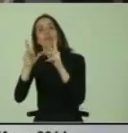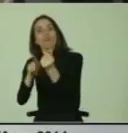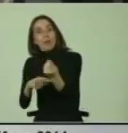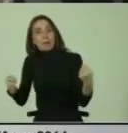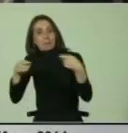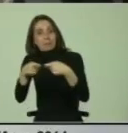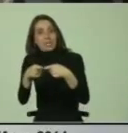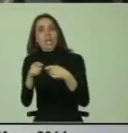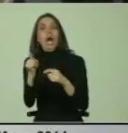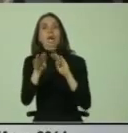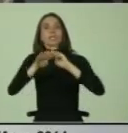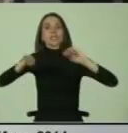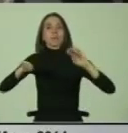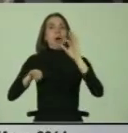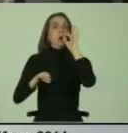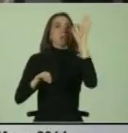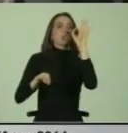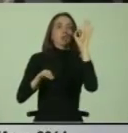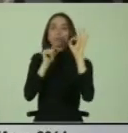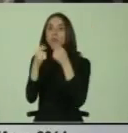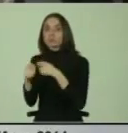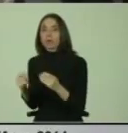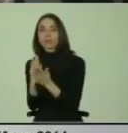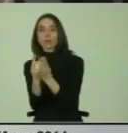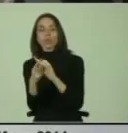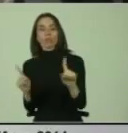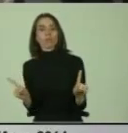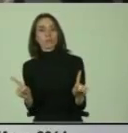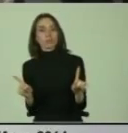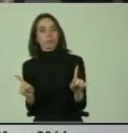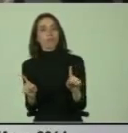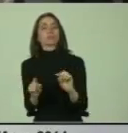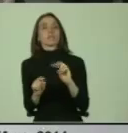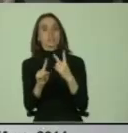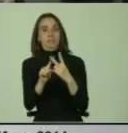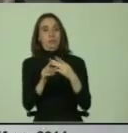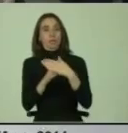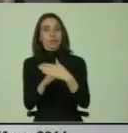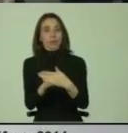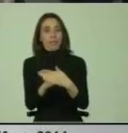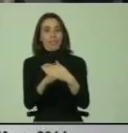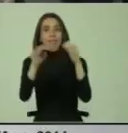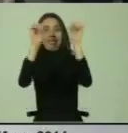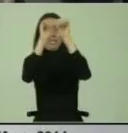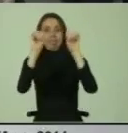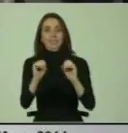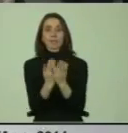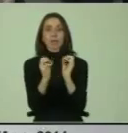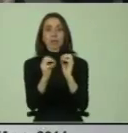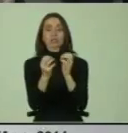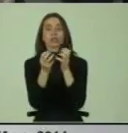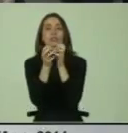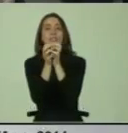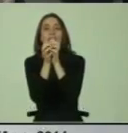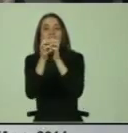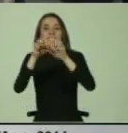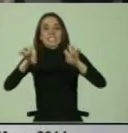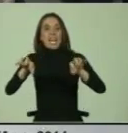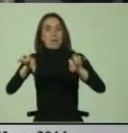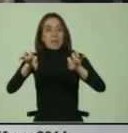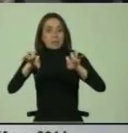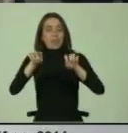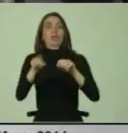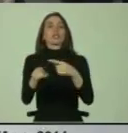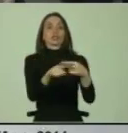menores recursos. Otra segunda barrera es la segmentación del sistema educativo. La segmentación